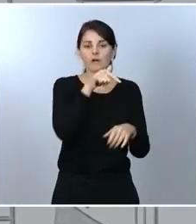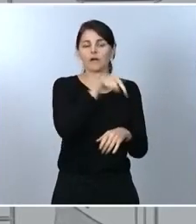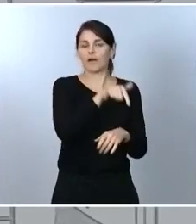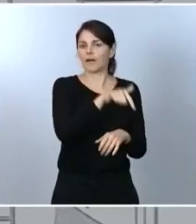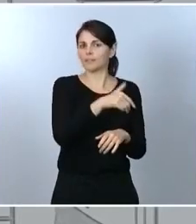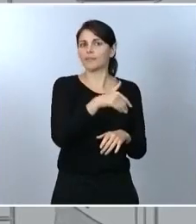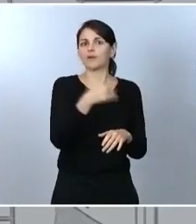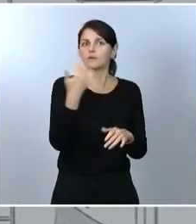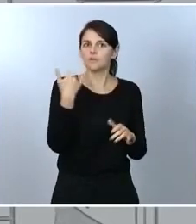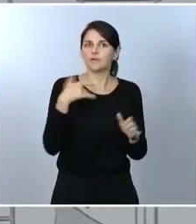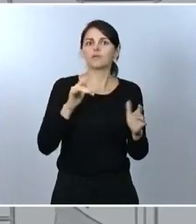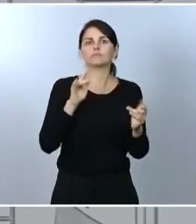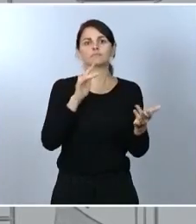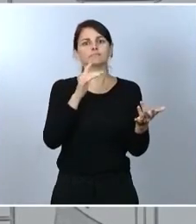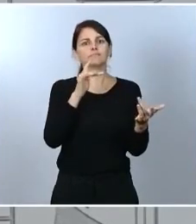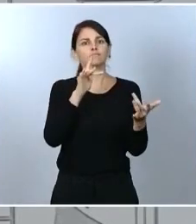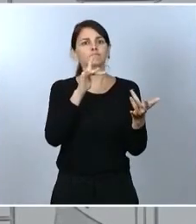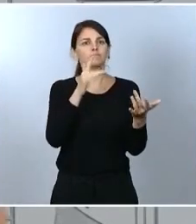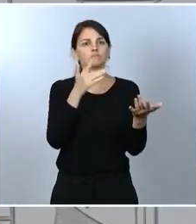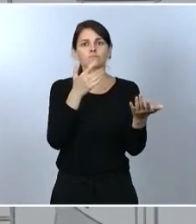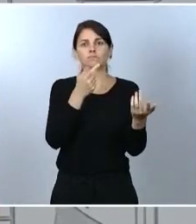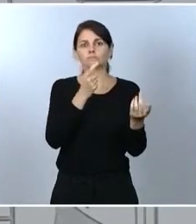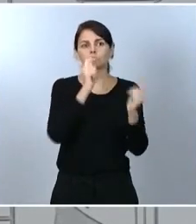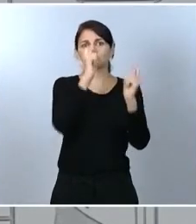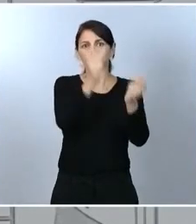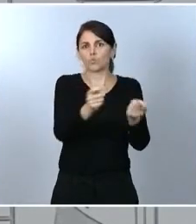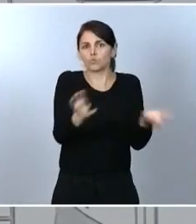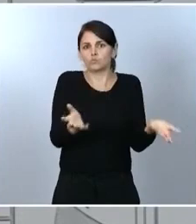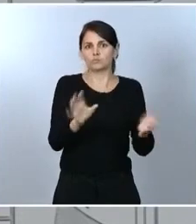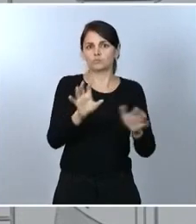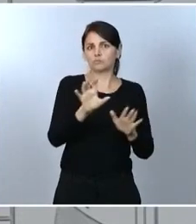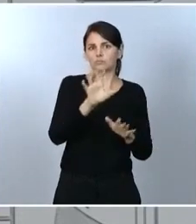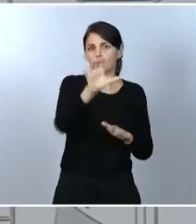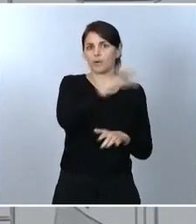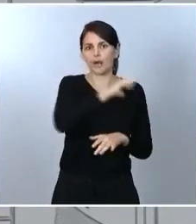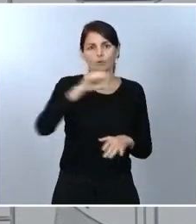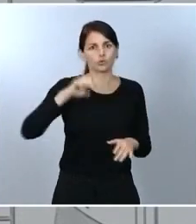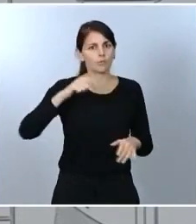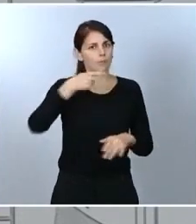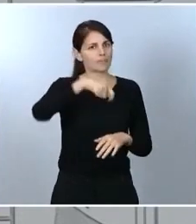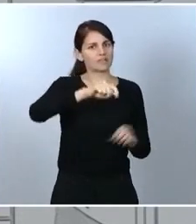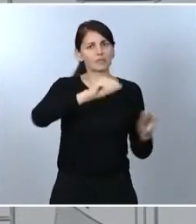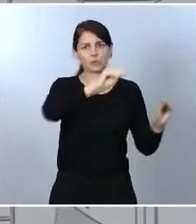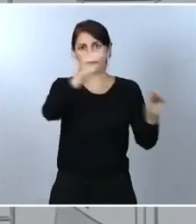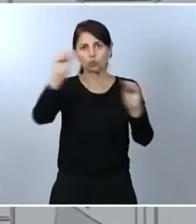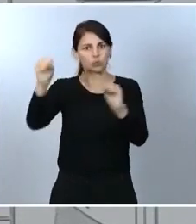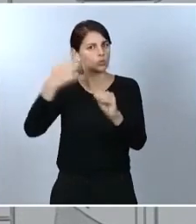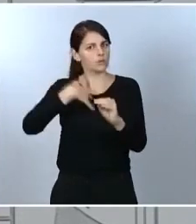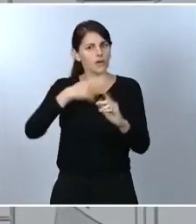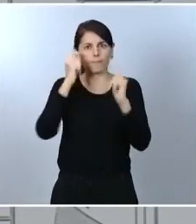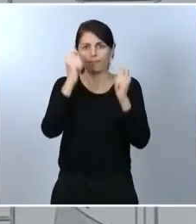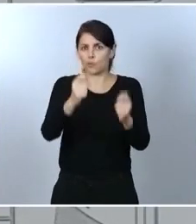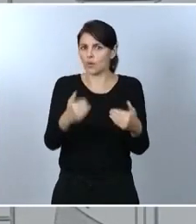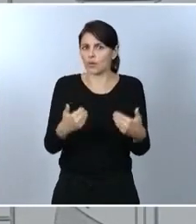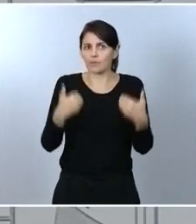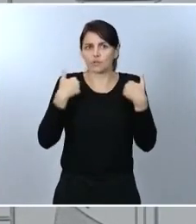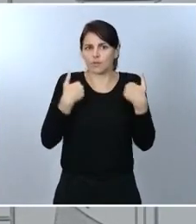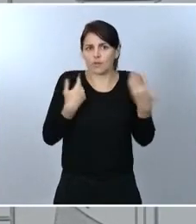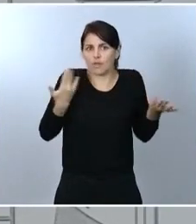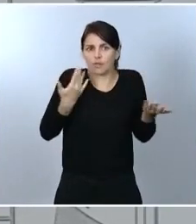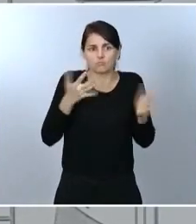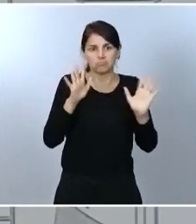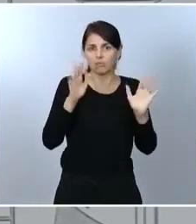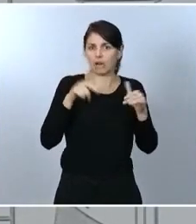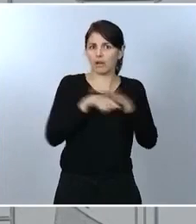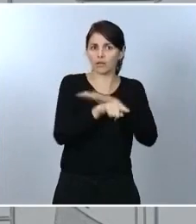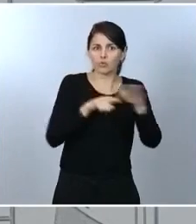presidentas autonómicos como los principales competentes, como las autoridades delegadas, para gestionar los instrumentos de ese estado de alarma.